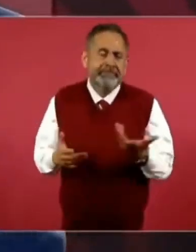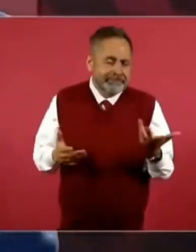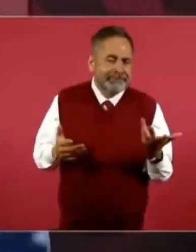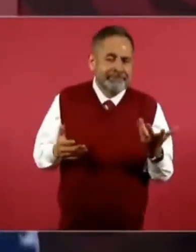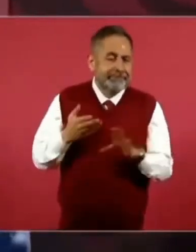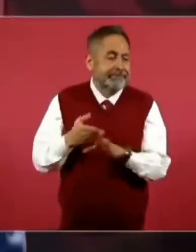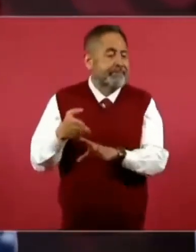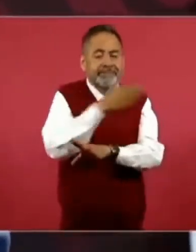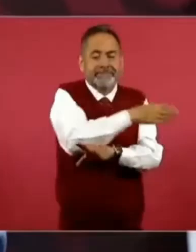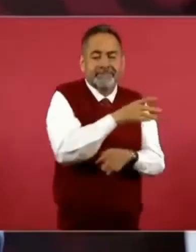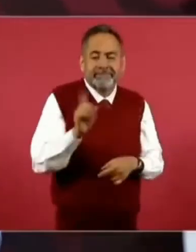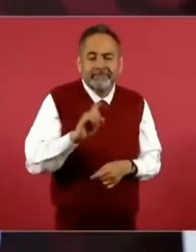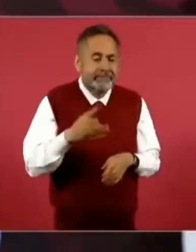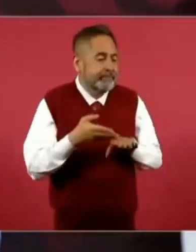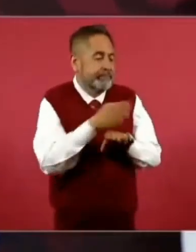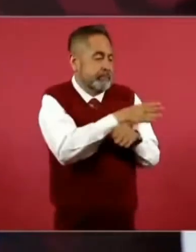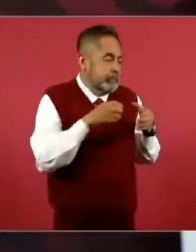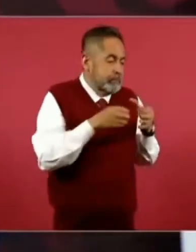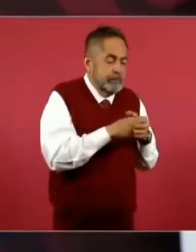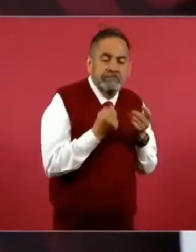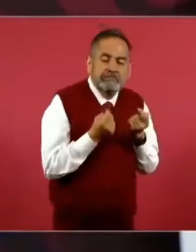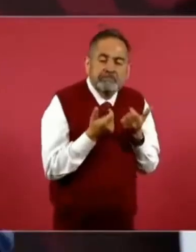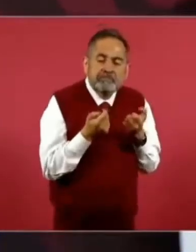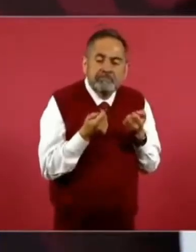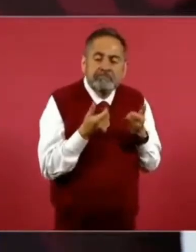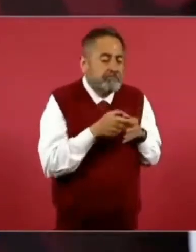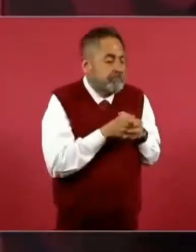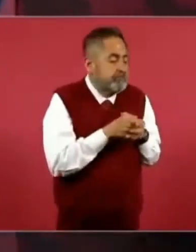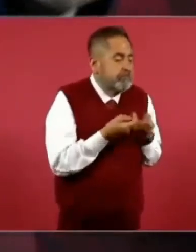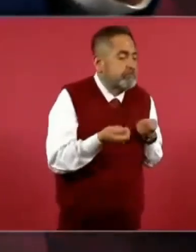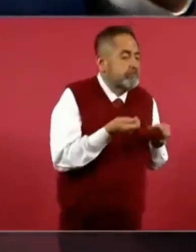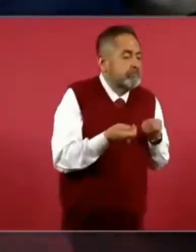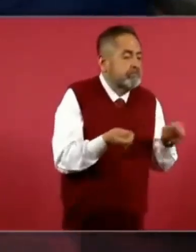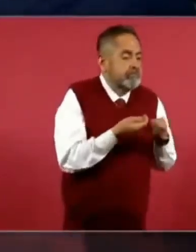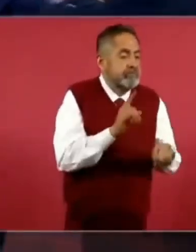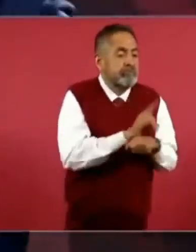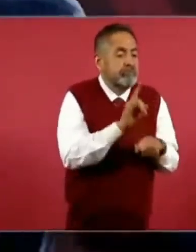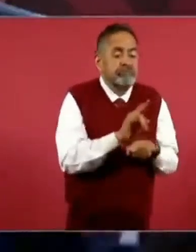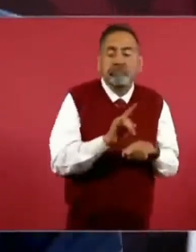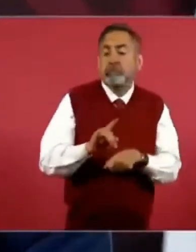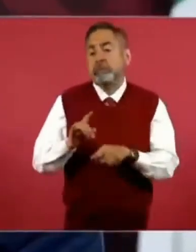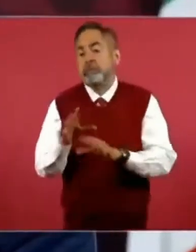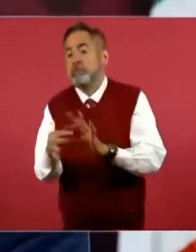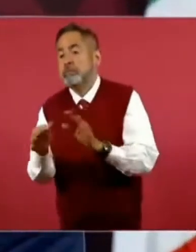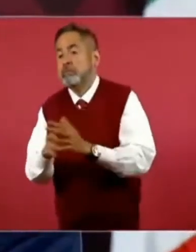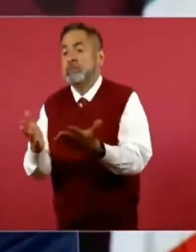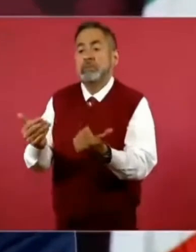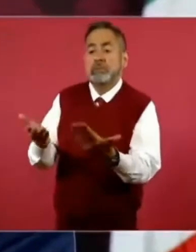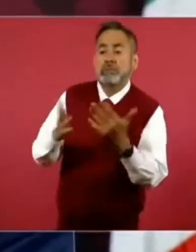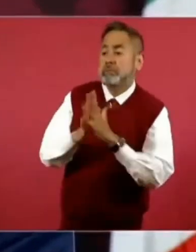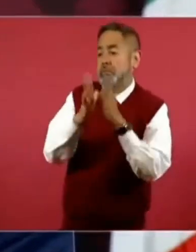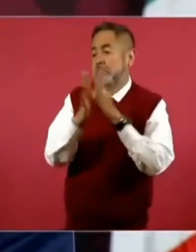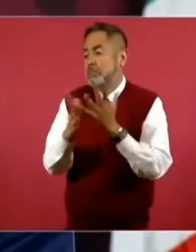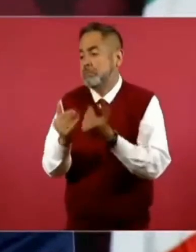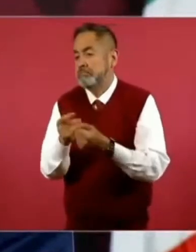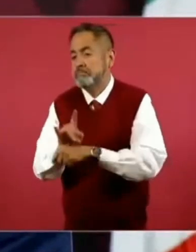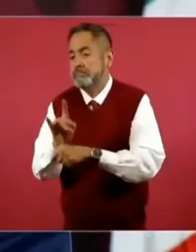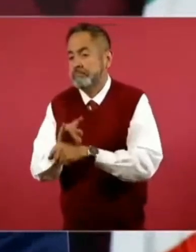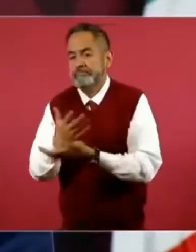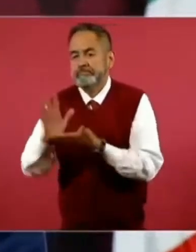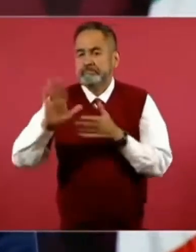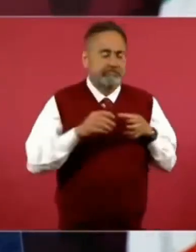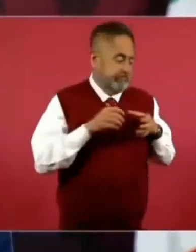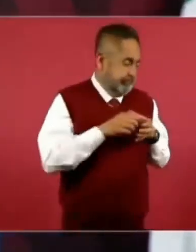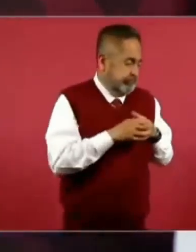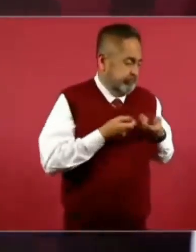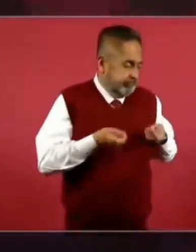oligarquía, el poder de una minoría con fachada de democracia. Entonces,